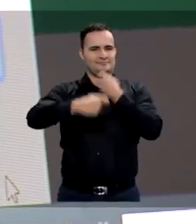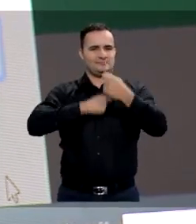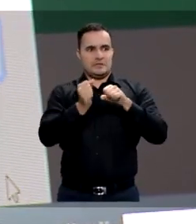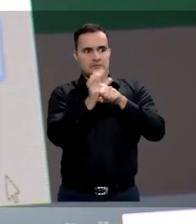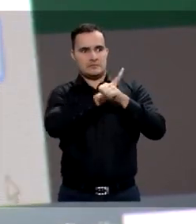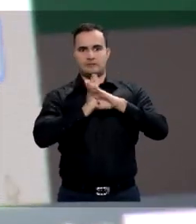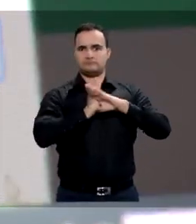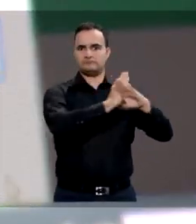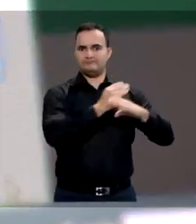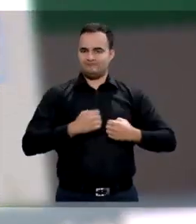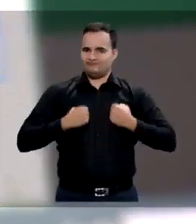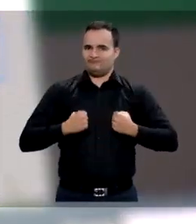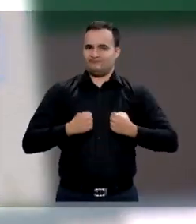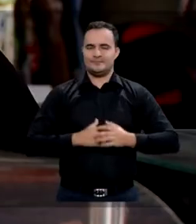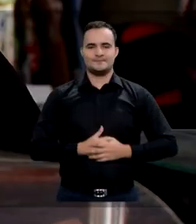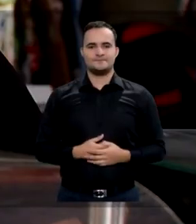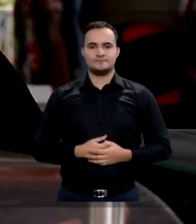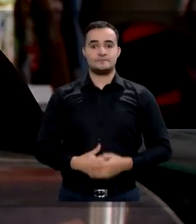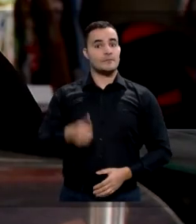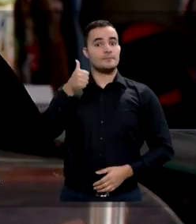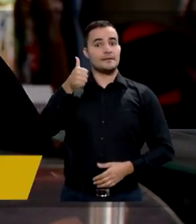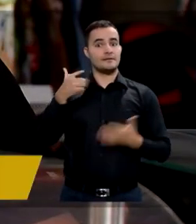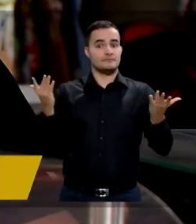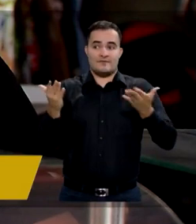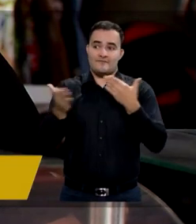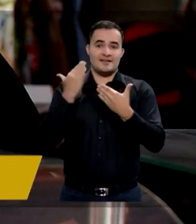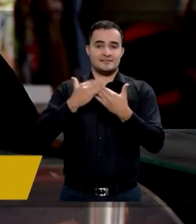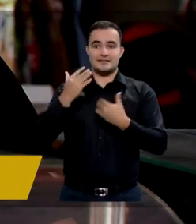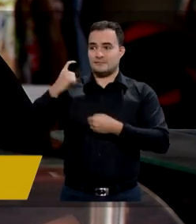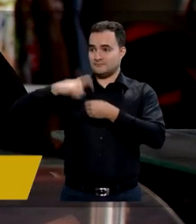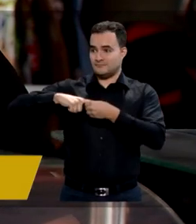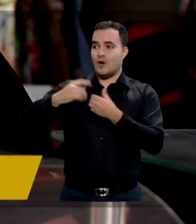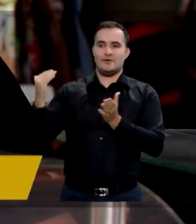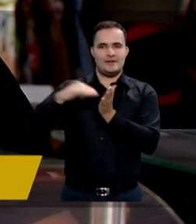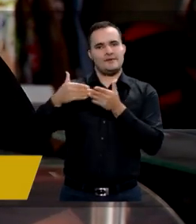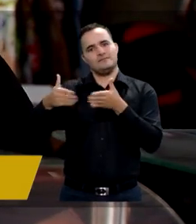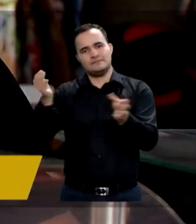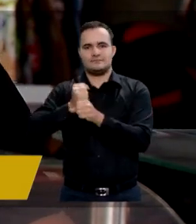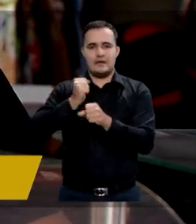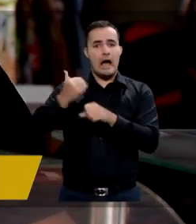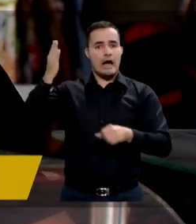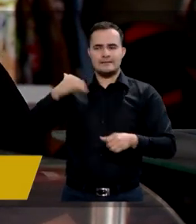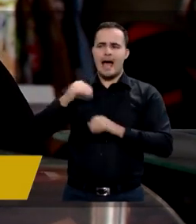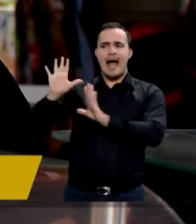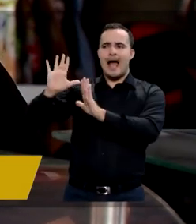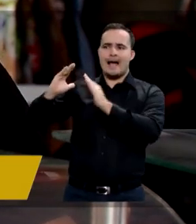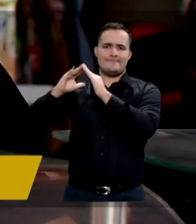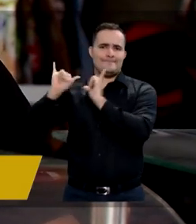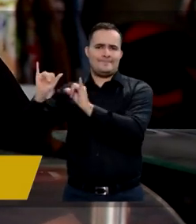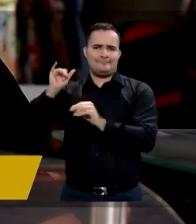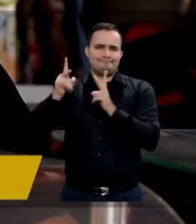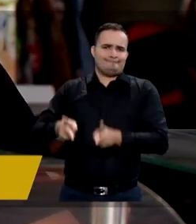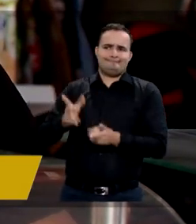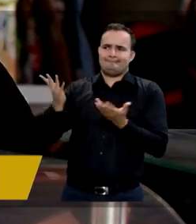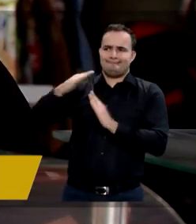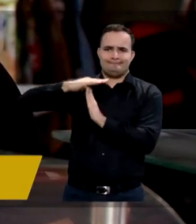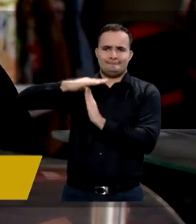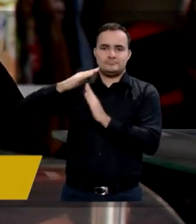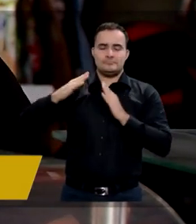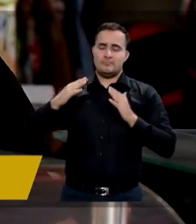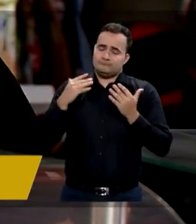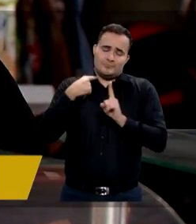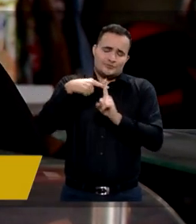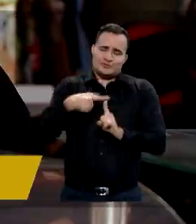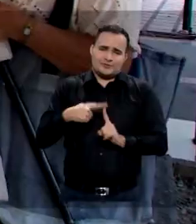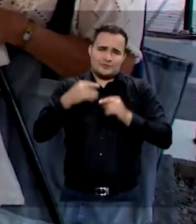afrontar los retos que deja la pandemia. Muy bueno para la gente porque ya se le puede dar más trabajo, porque tocó suspender más de un trabajador. O por todos